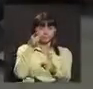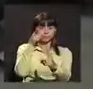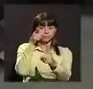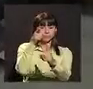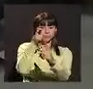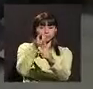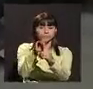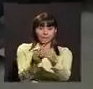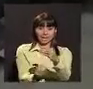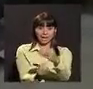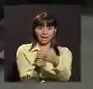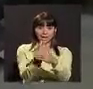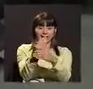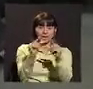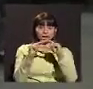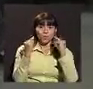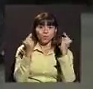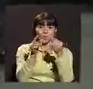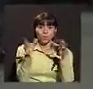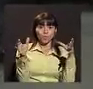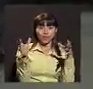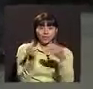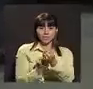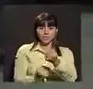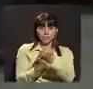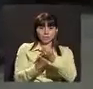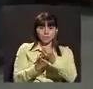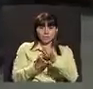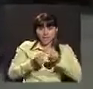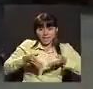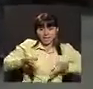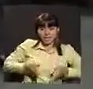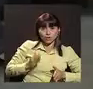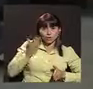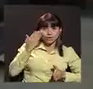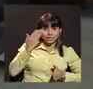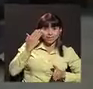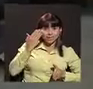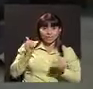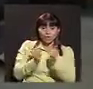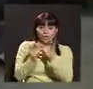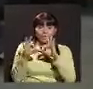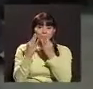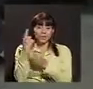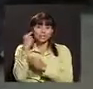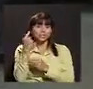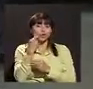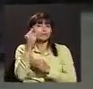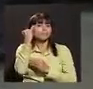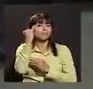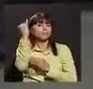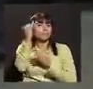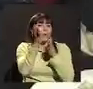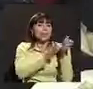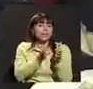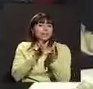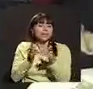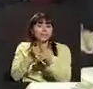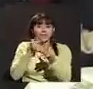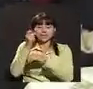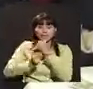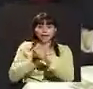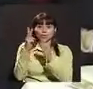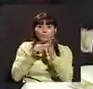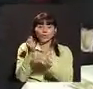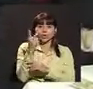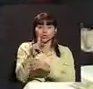Con el propósito de crear una red de apoyo, los hijos oyentes que crecieron en una familia sorda tomaron la iniciativa de organizarse. Es así